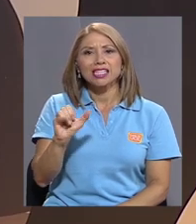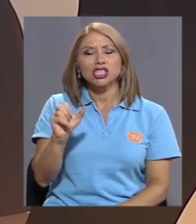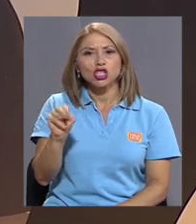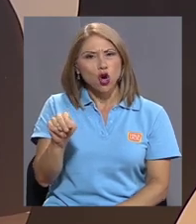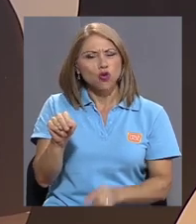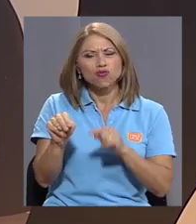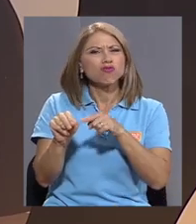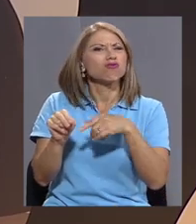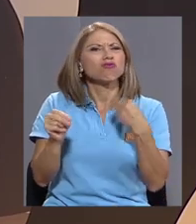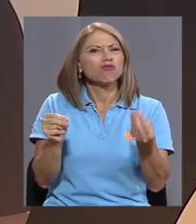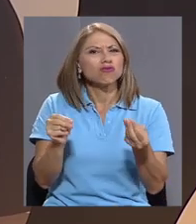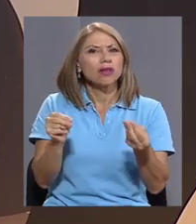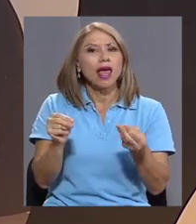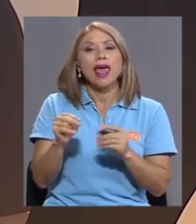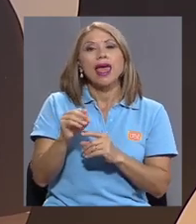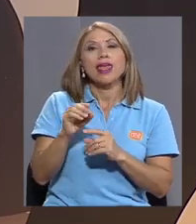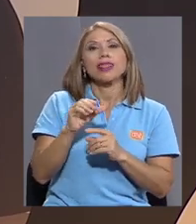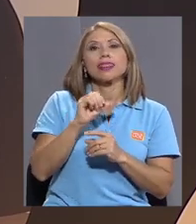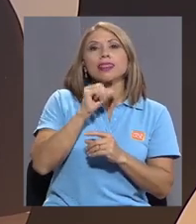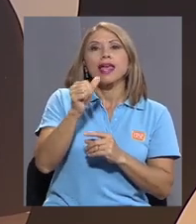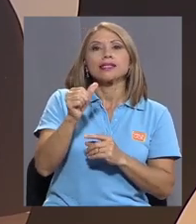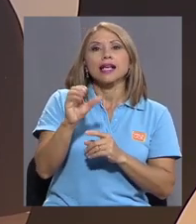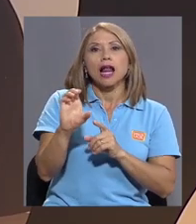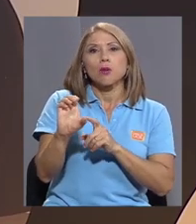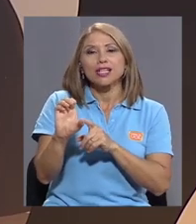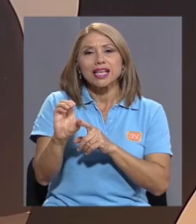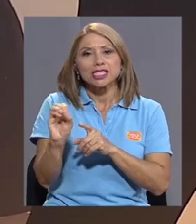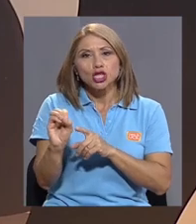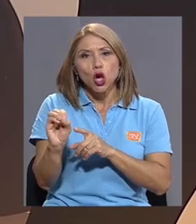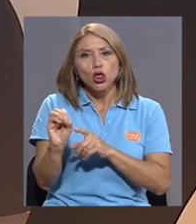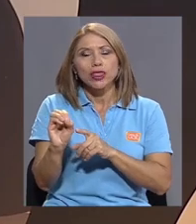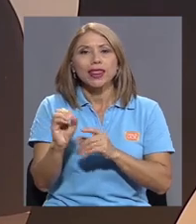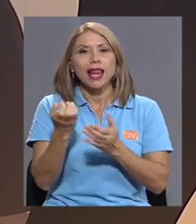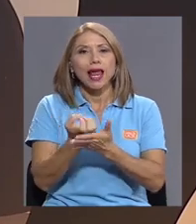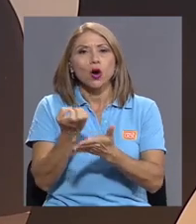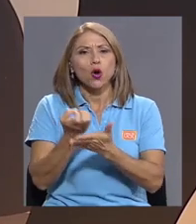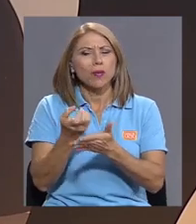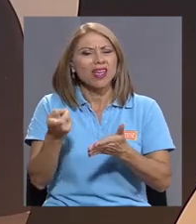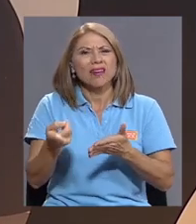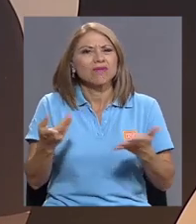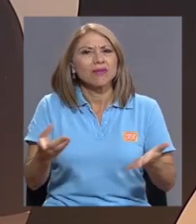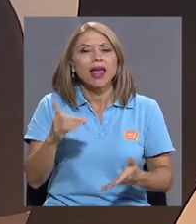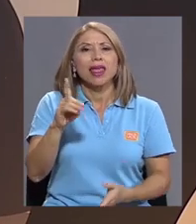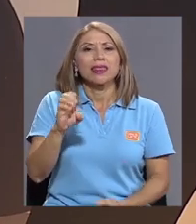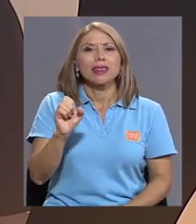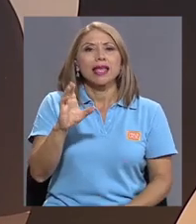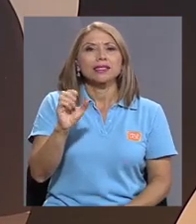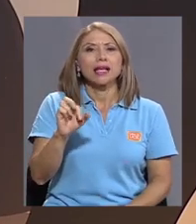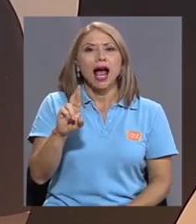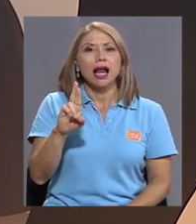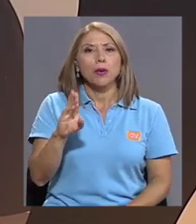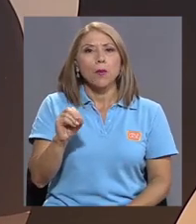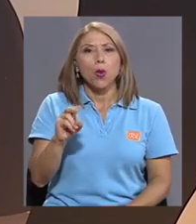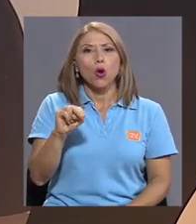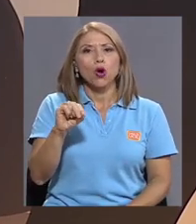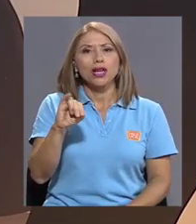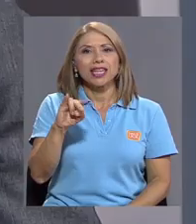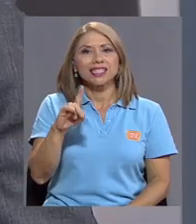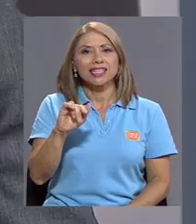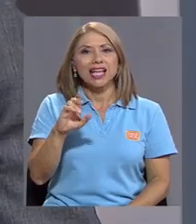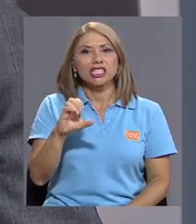descarbonización de la economía, y más específicamente, qué se entiende por descarbonización de la economía costarricense.